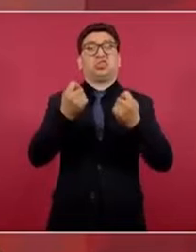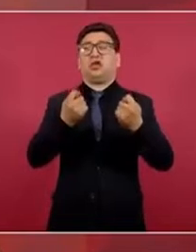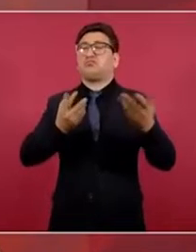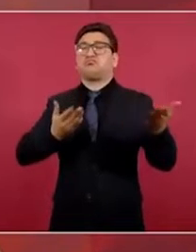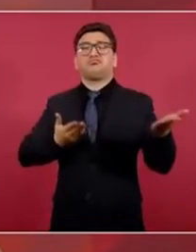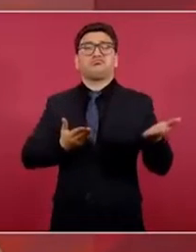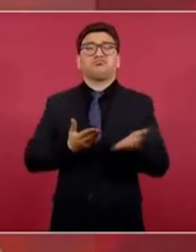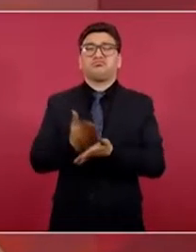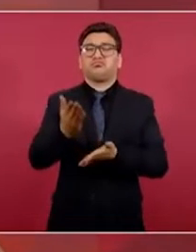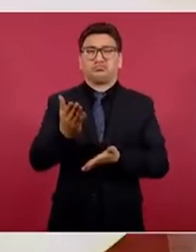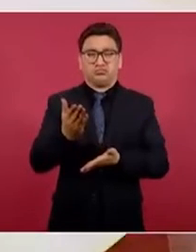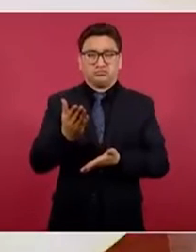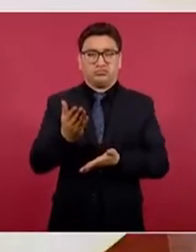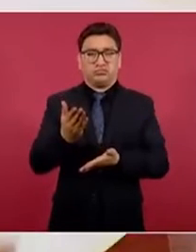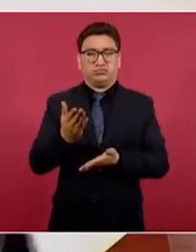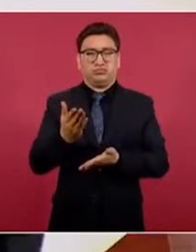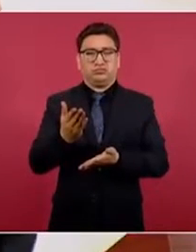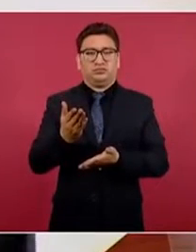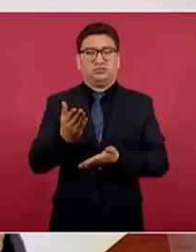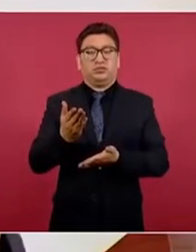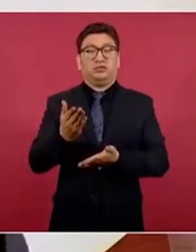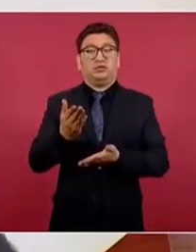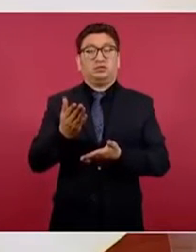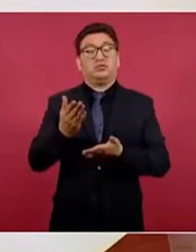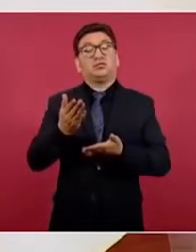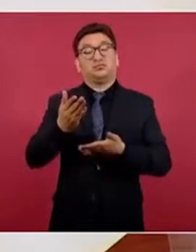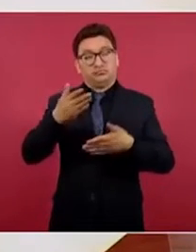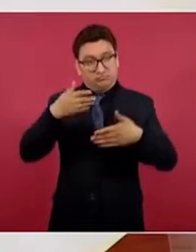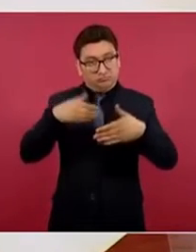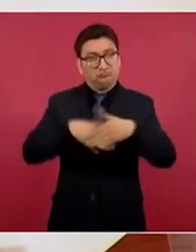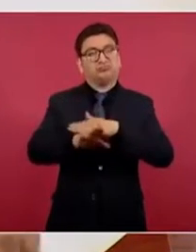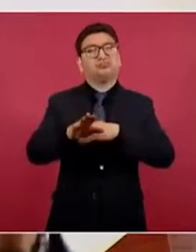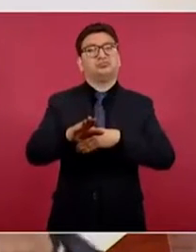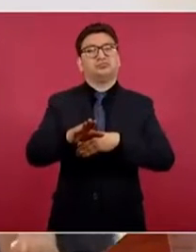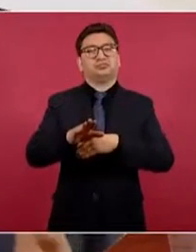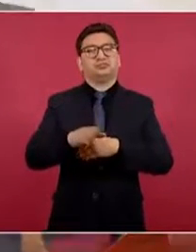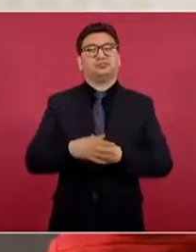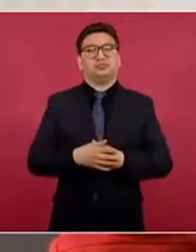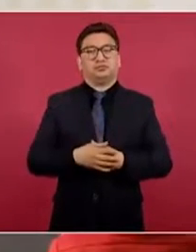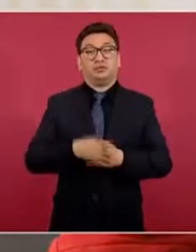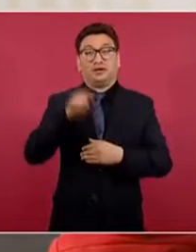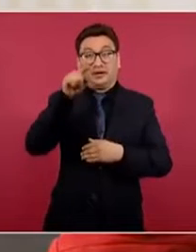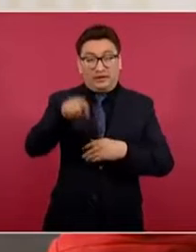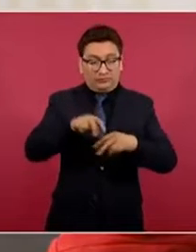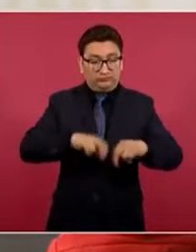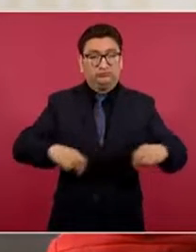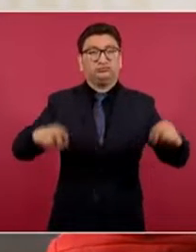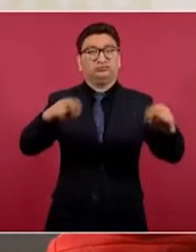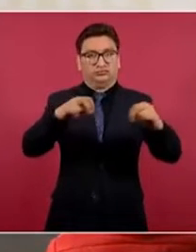hasta la sede